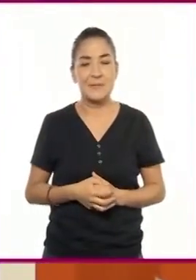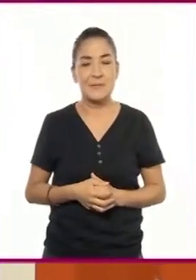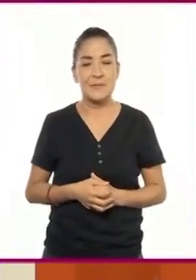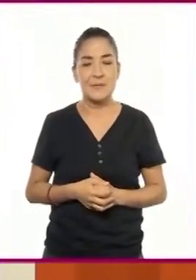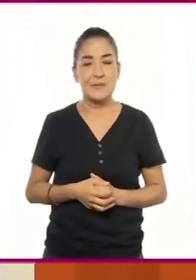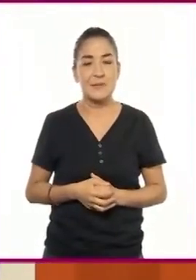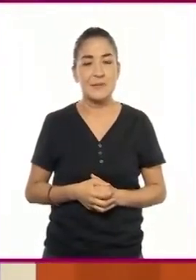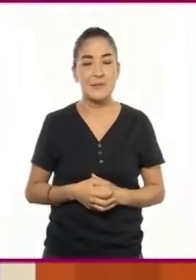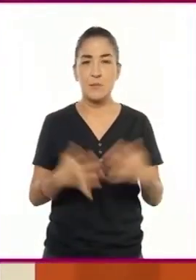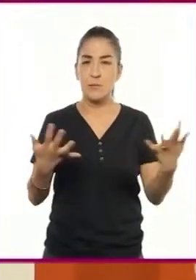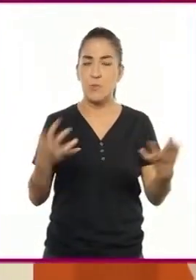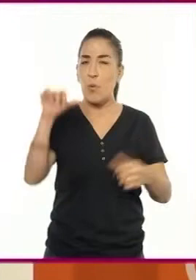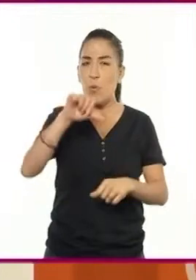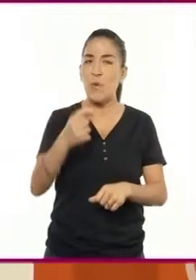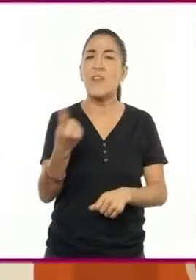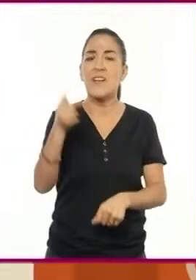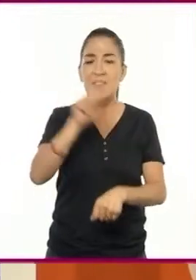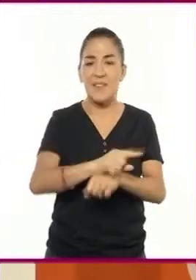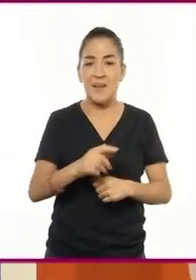¿Qué día es hoy?